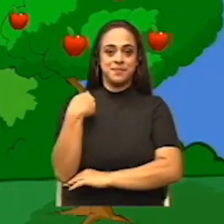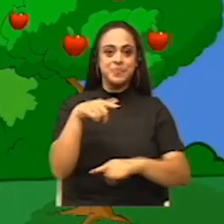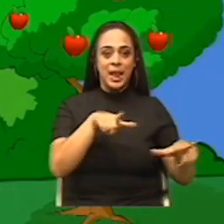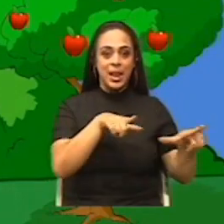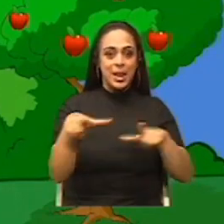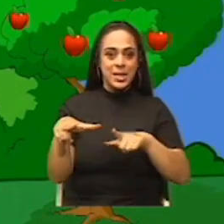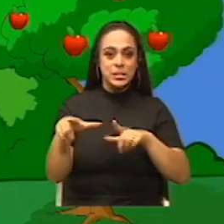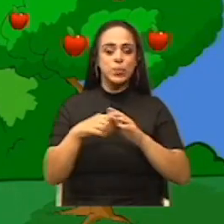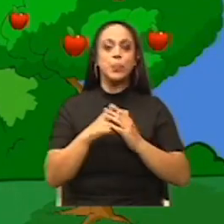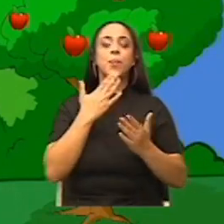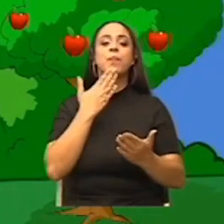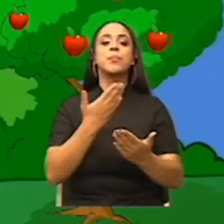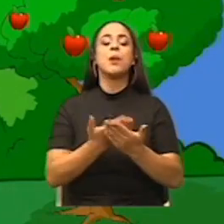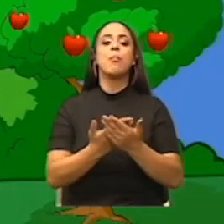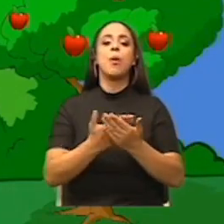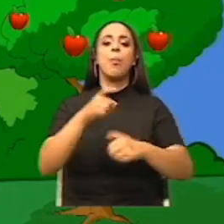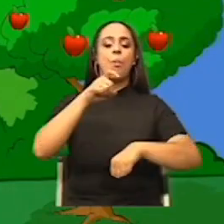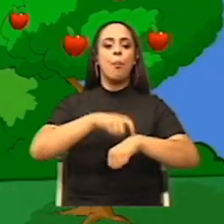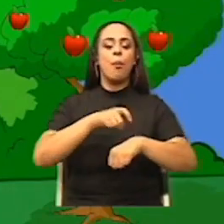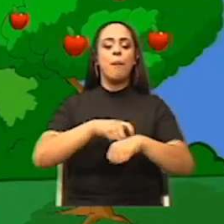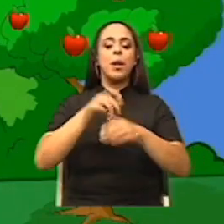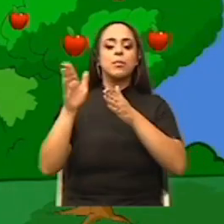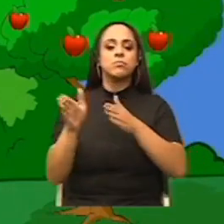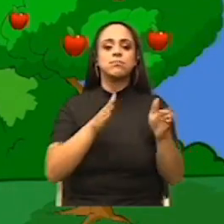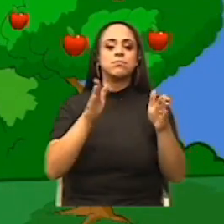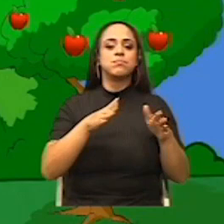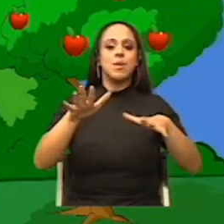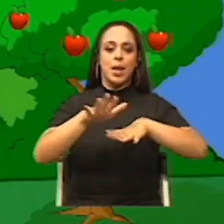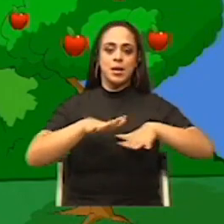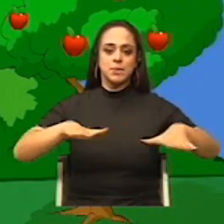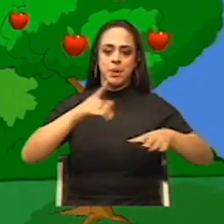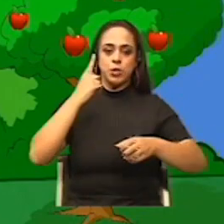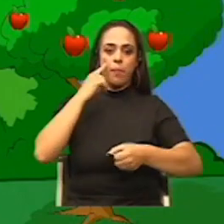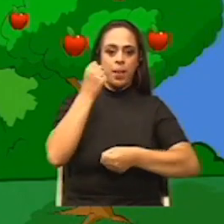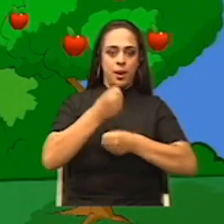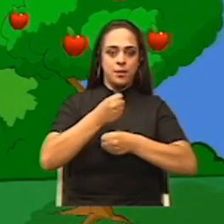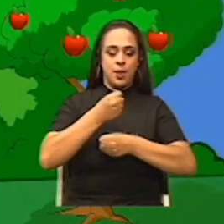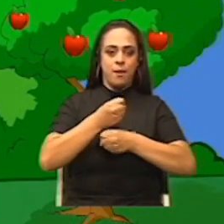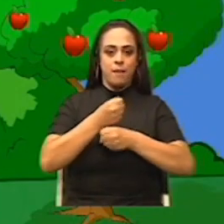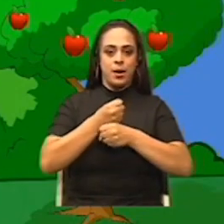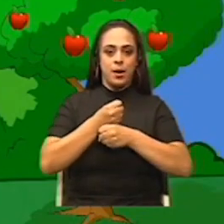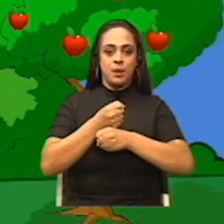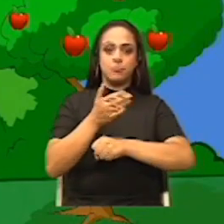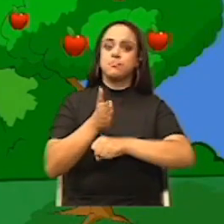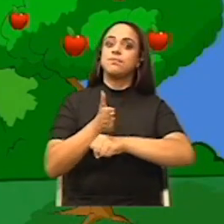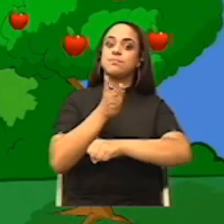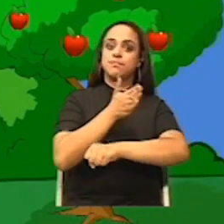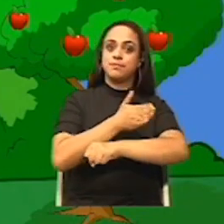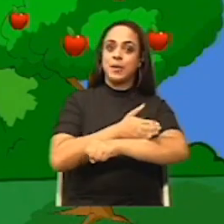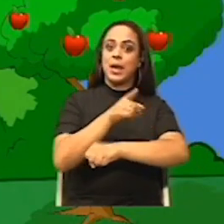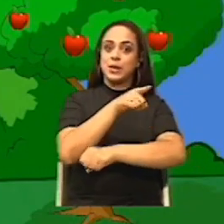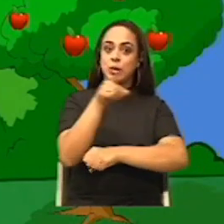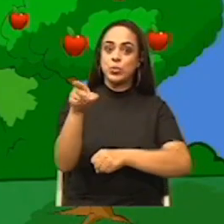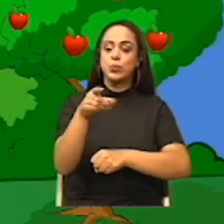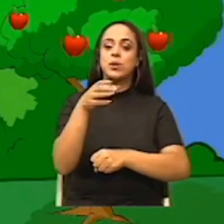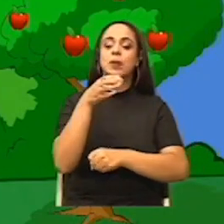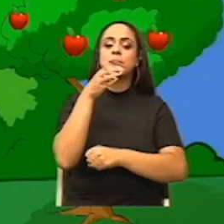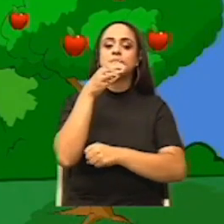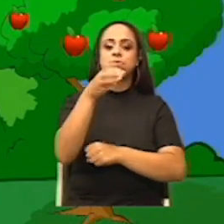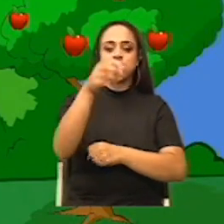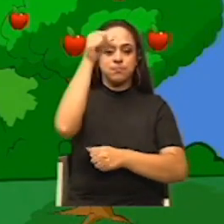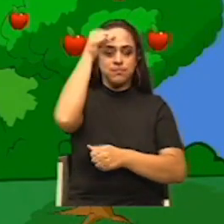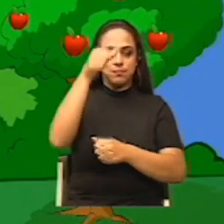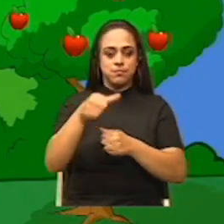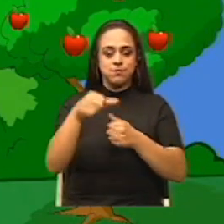es momento de preparar nuestro espacio para trabajar. No sin antes recordar algunos consejos para que el